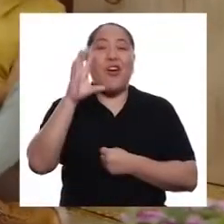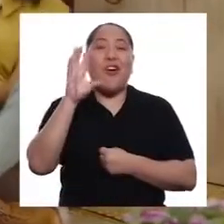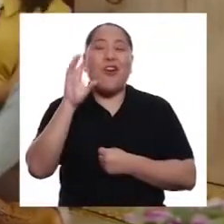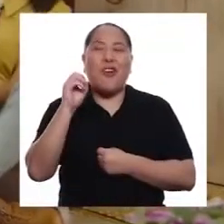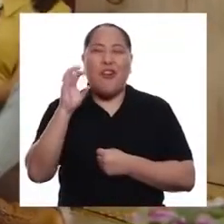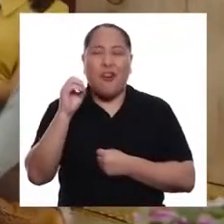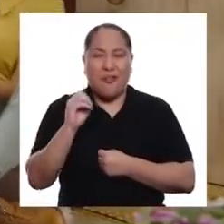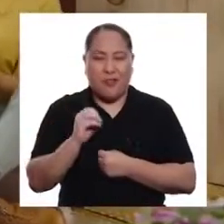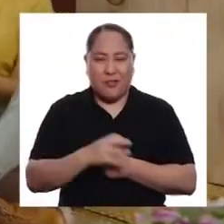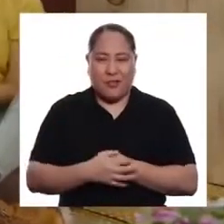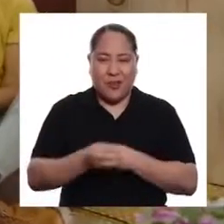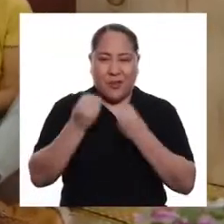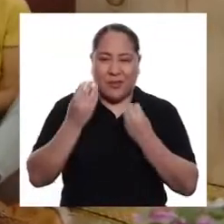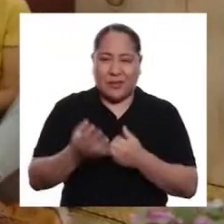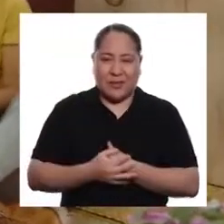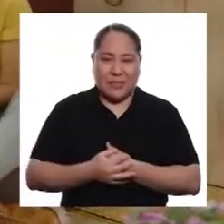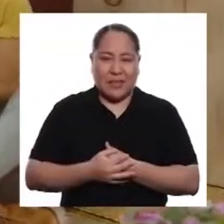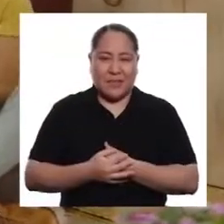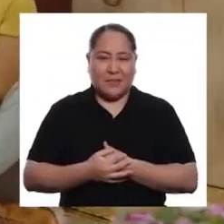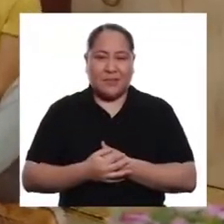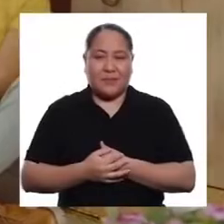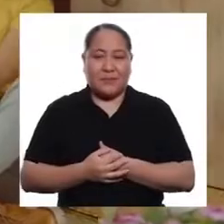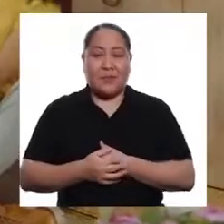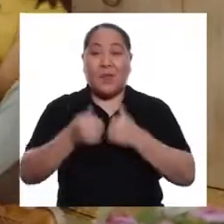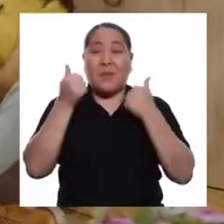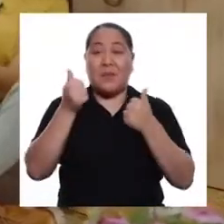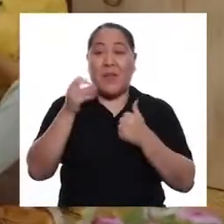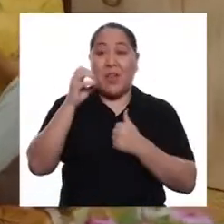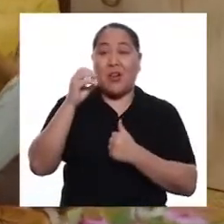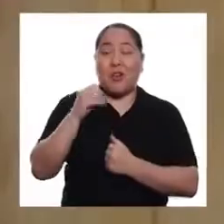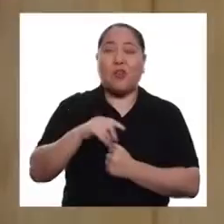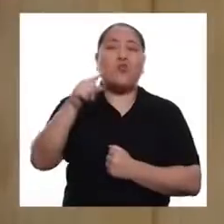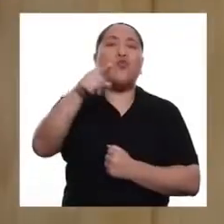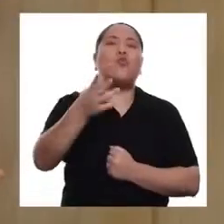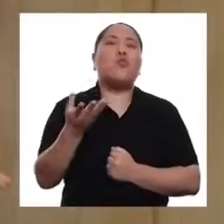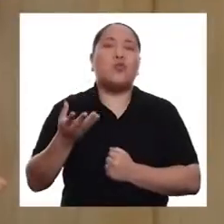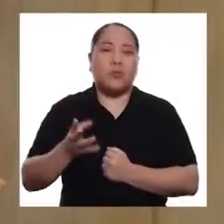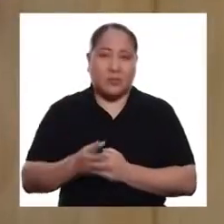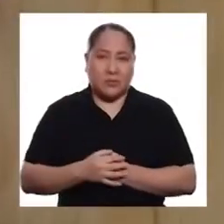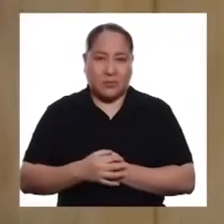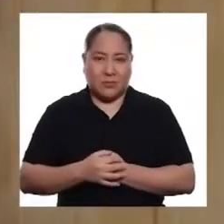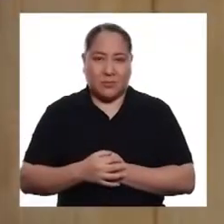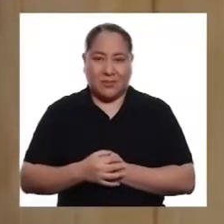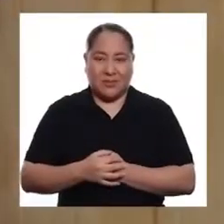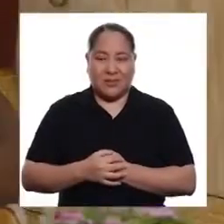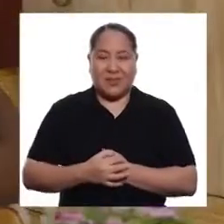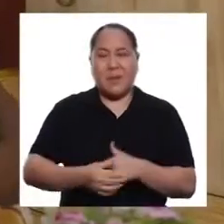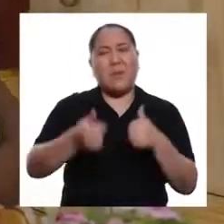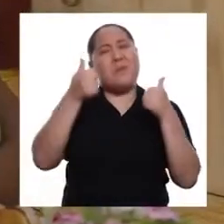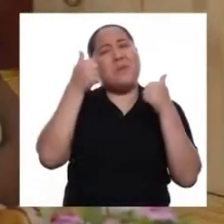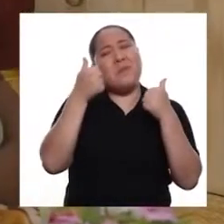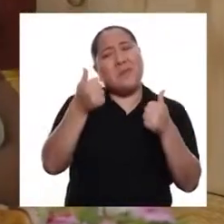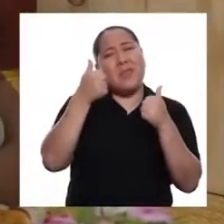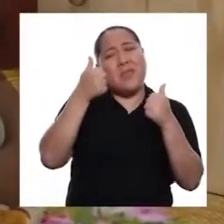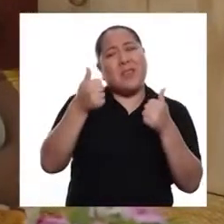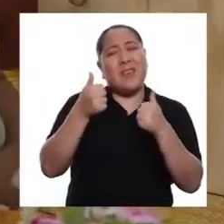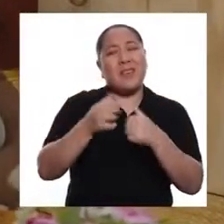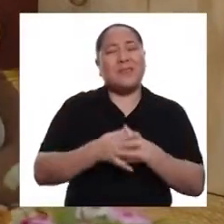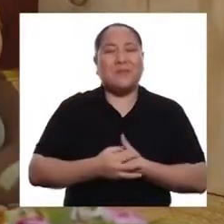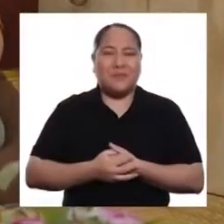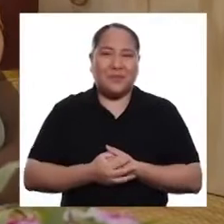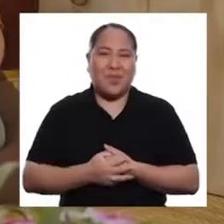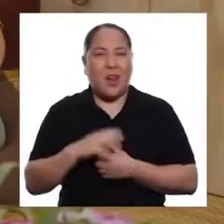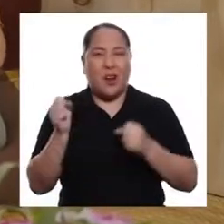¡Coco! ¿Qué tal? Bien, Coco. ¿Y tú? ¡Oh! Muy bien.